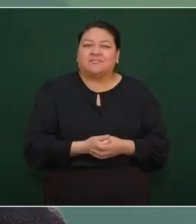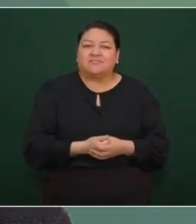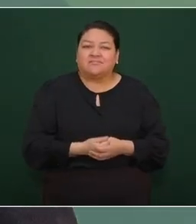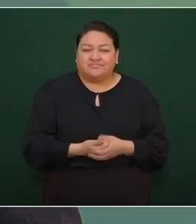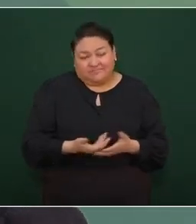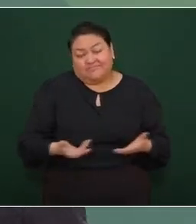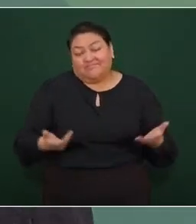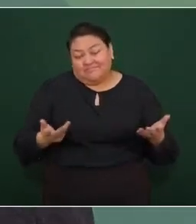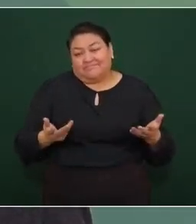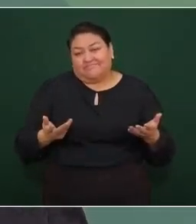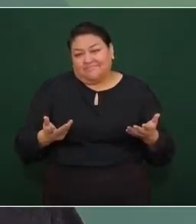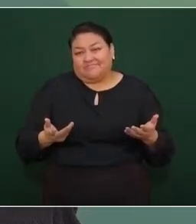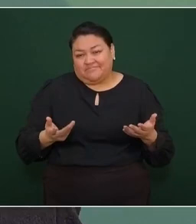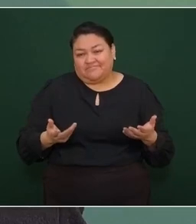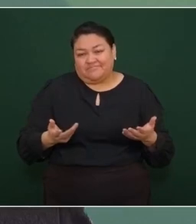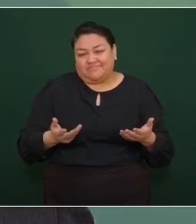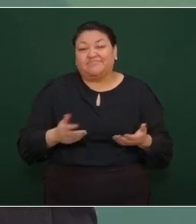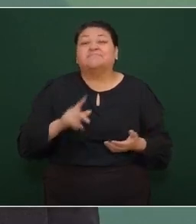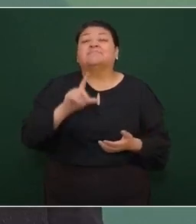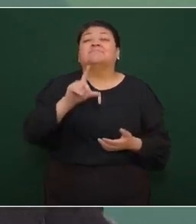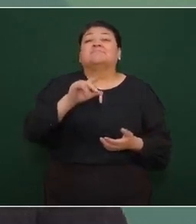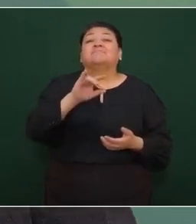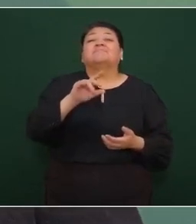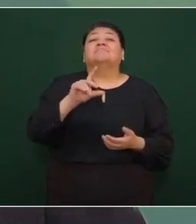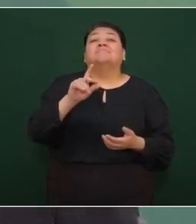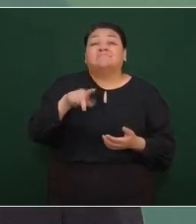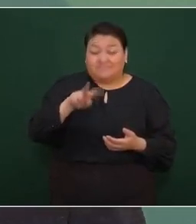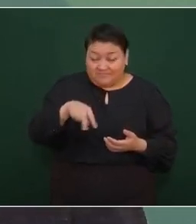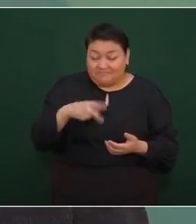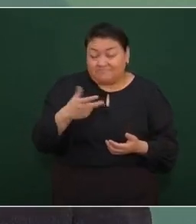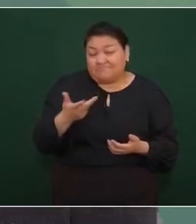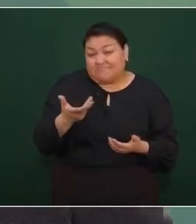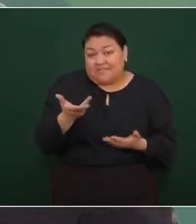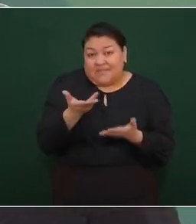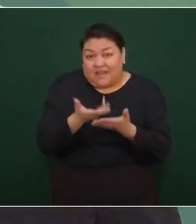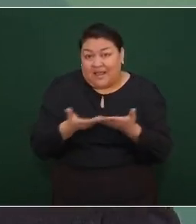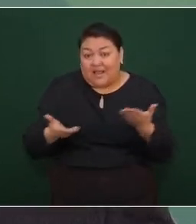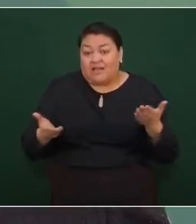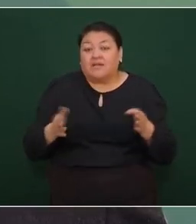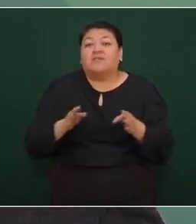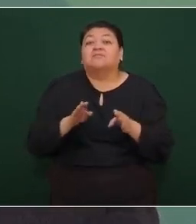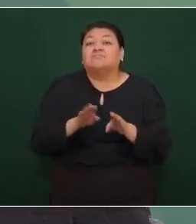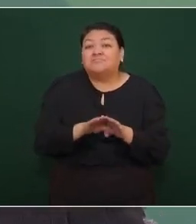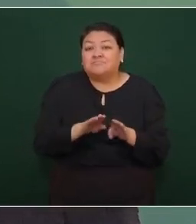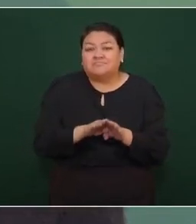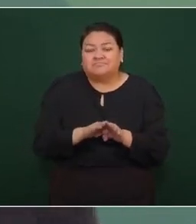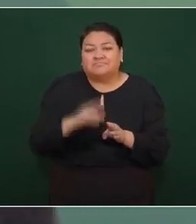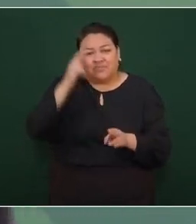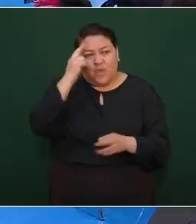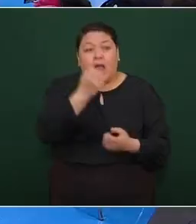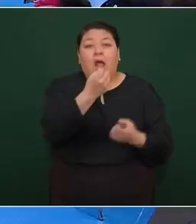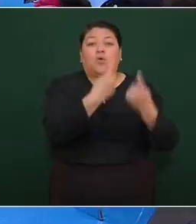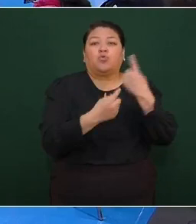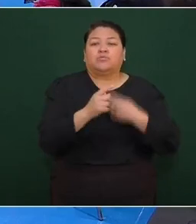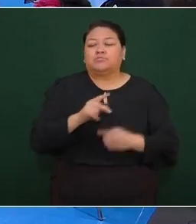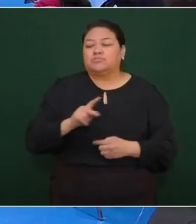y ahora se disfrazan